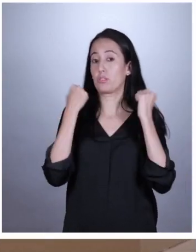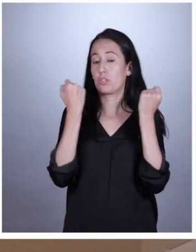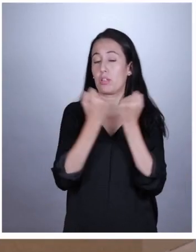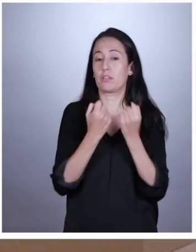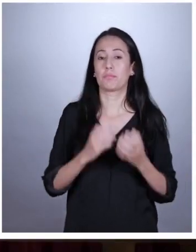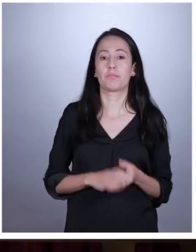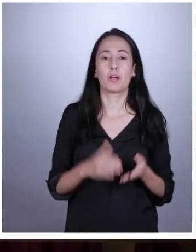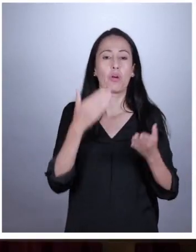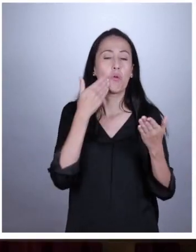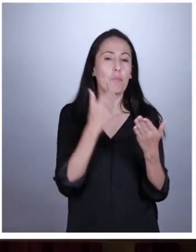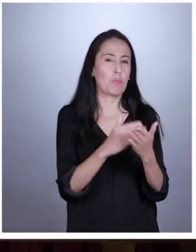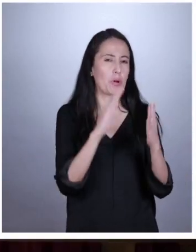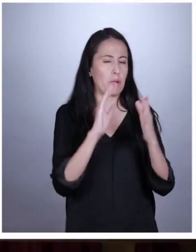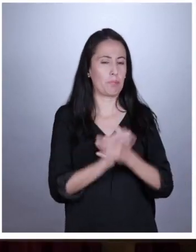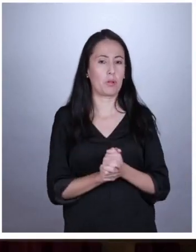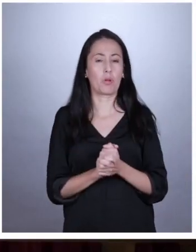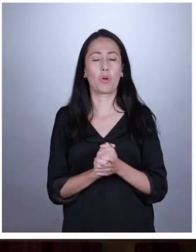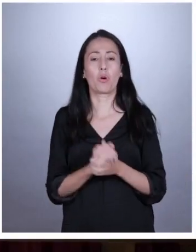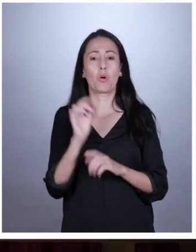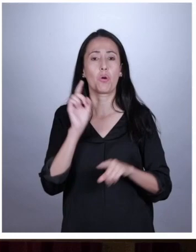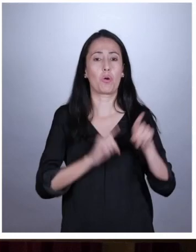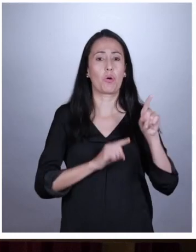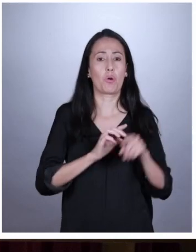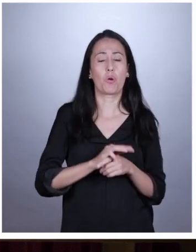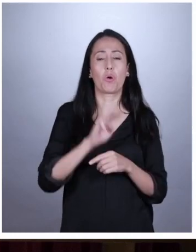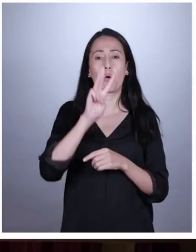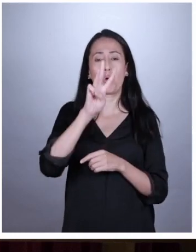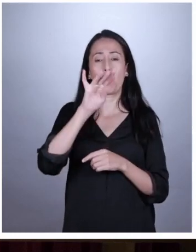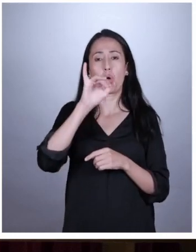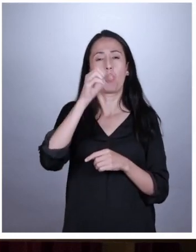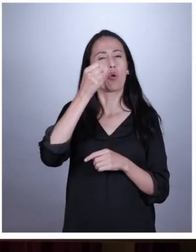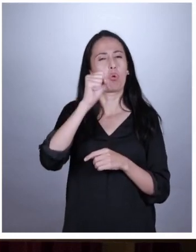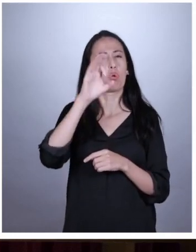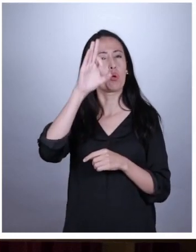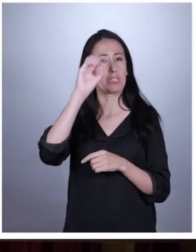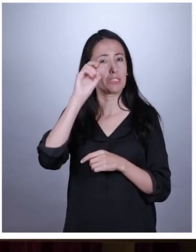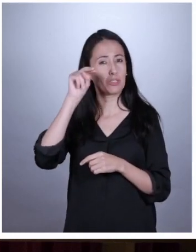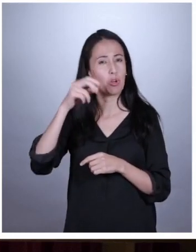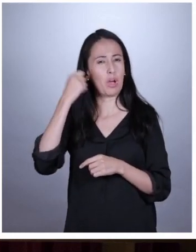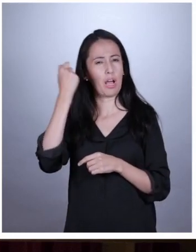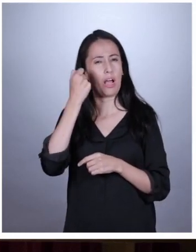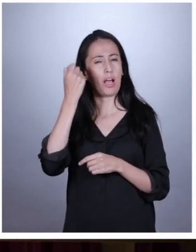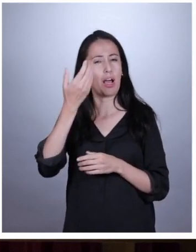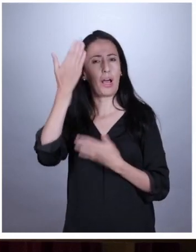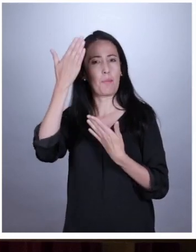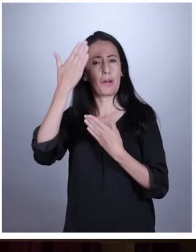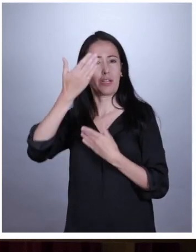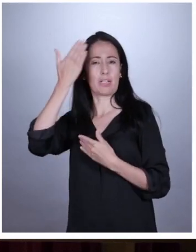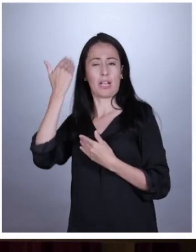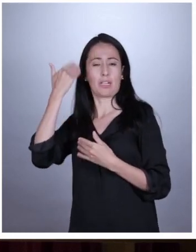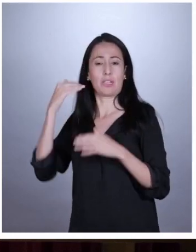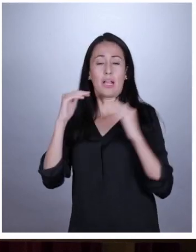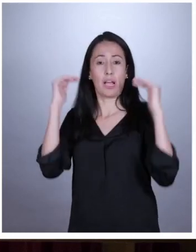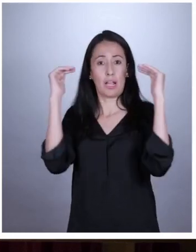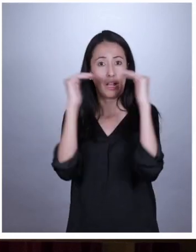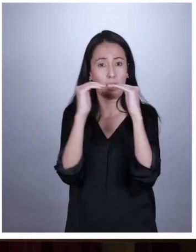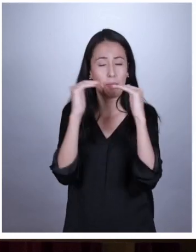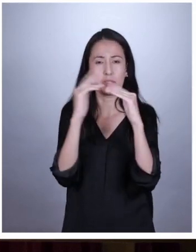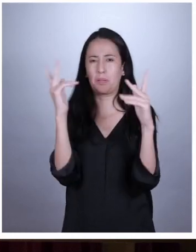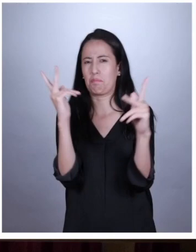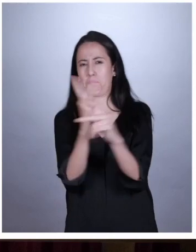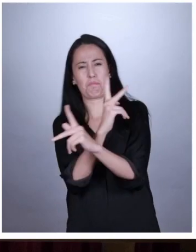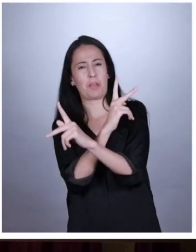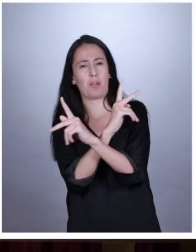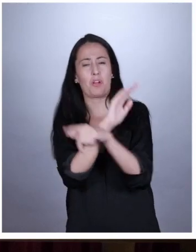de la sociedad. Como decía un viejo político llamado Winston Churchill, la democracia es el peor de los sistemas,